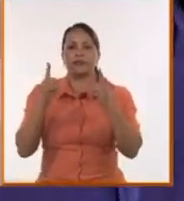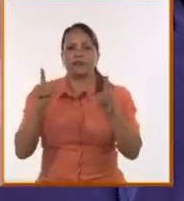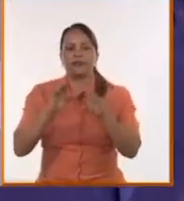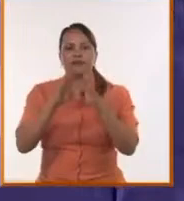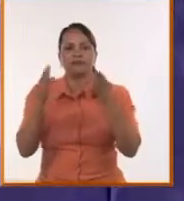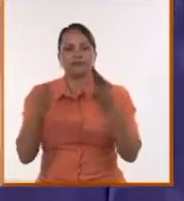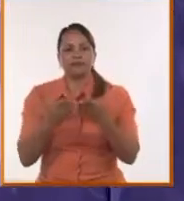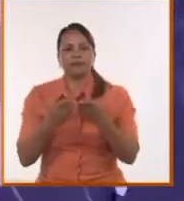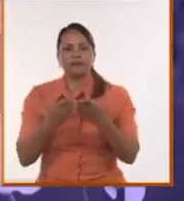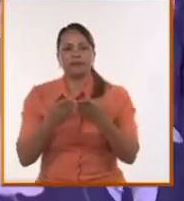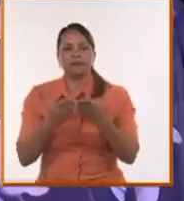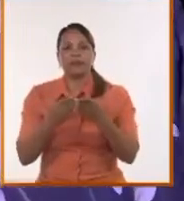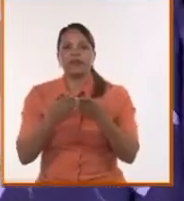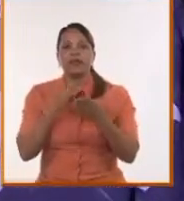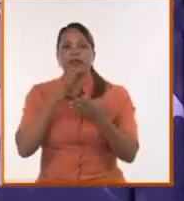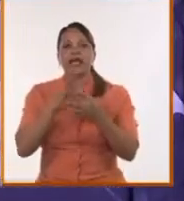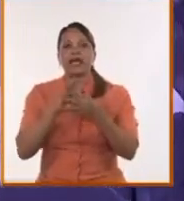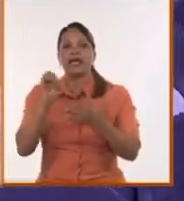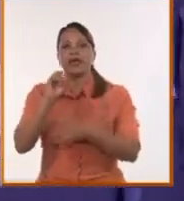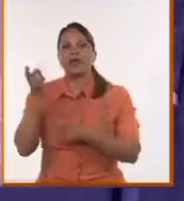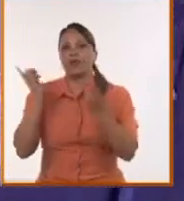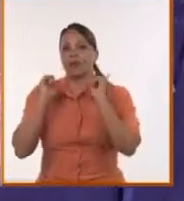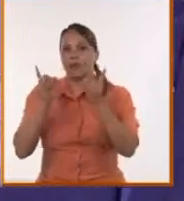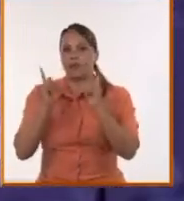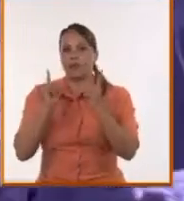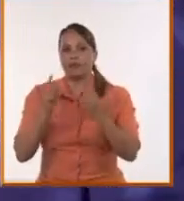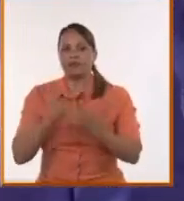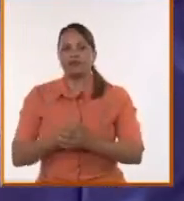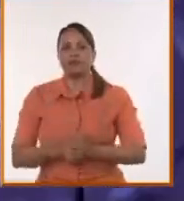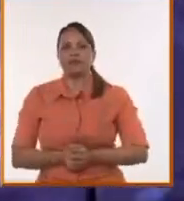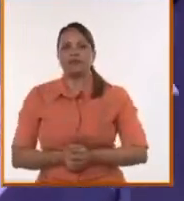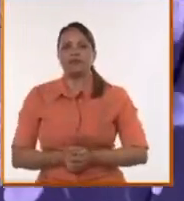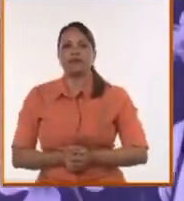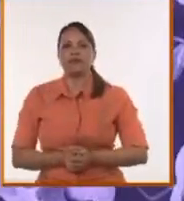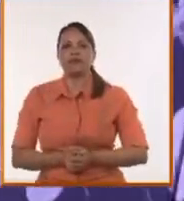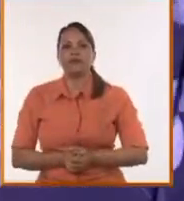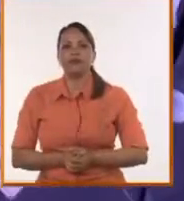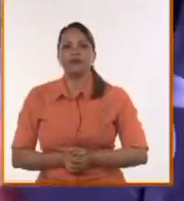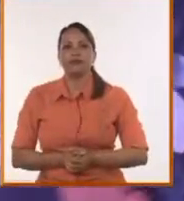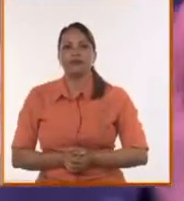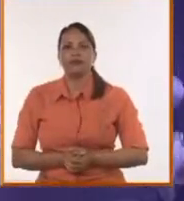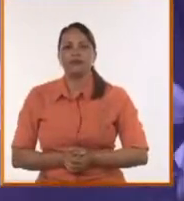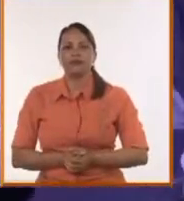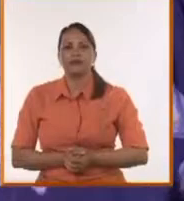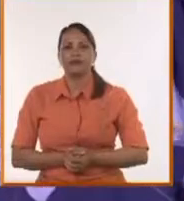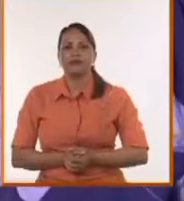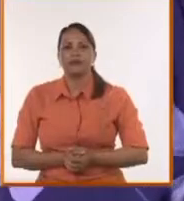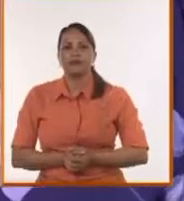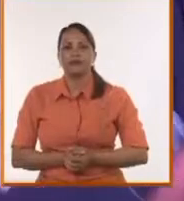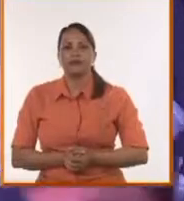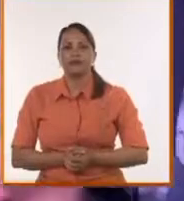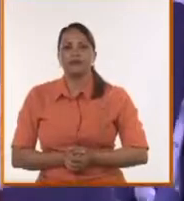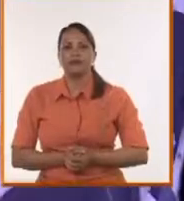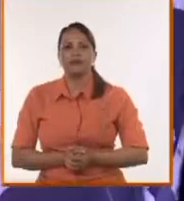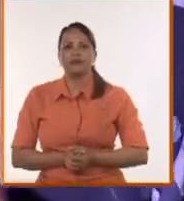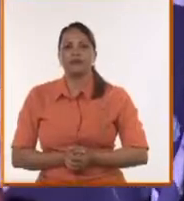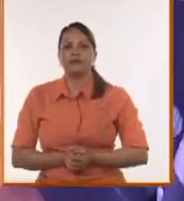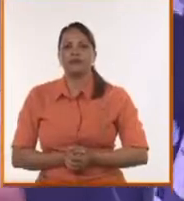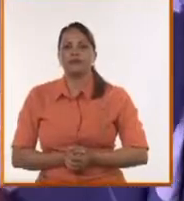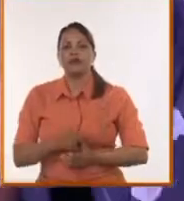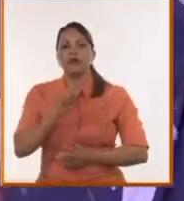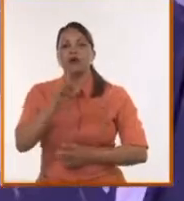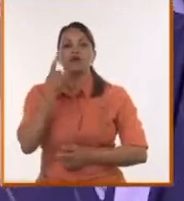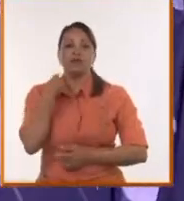que abarca la geopolítica. Y nosotros, desde la iguana.tv, humildemente, en los últimos 11 años, hemos